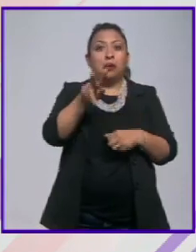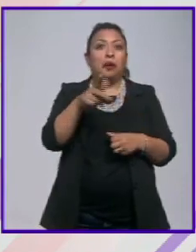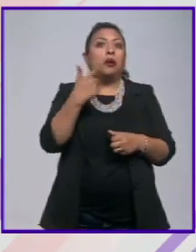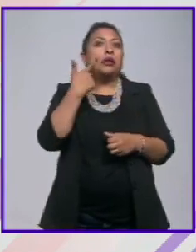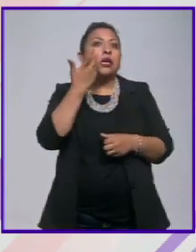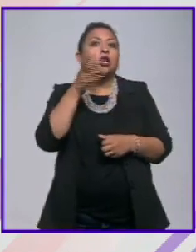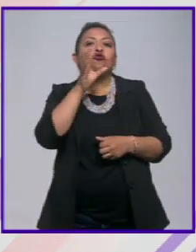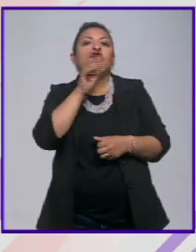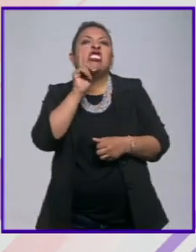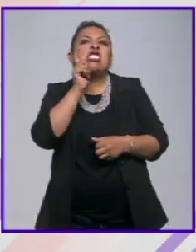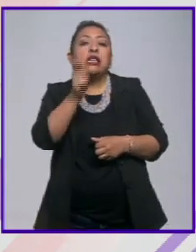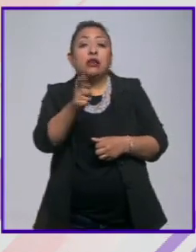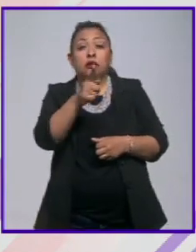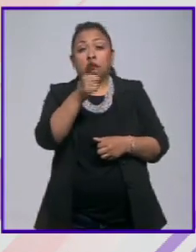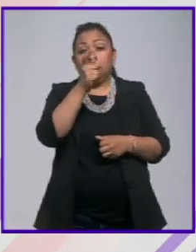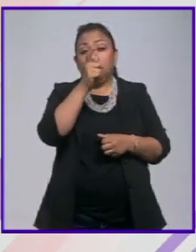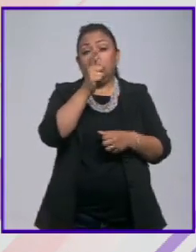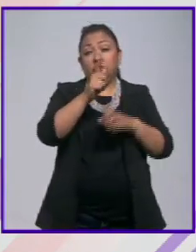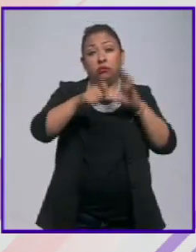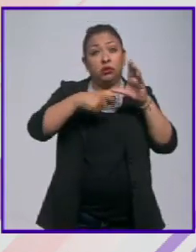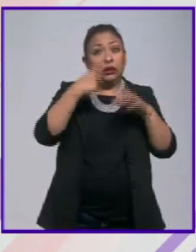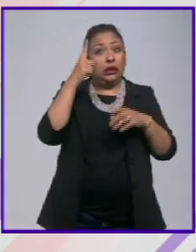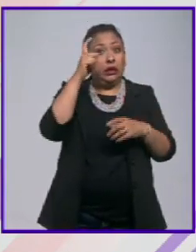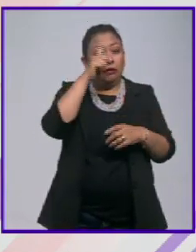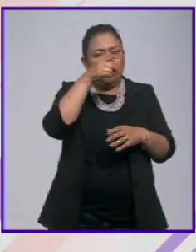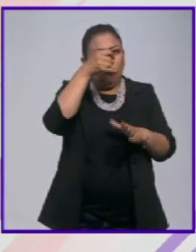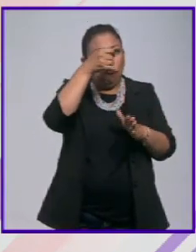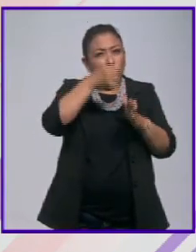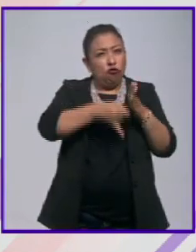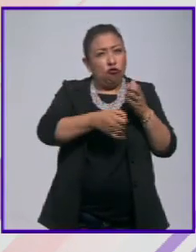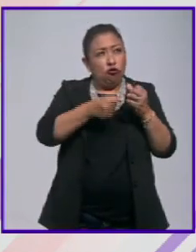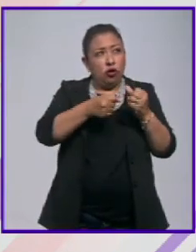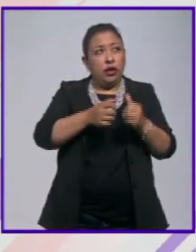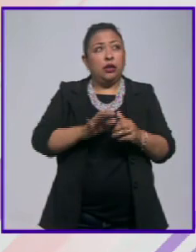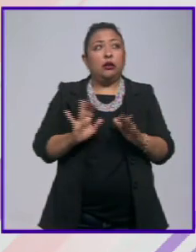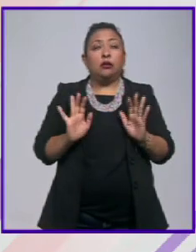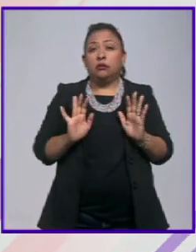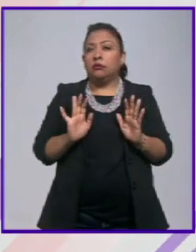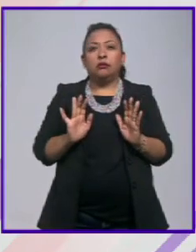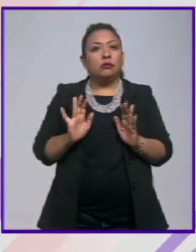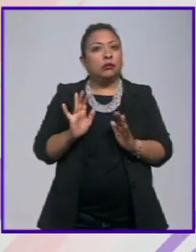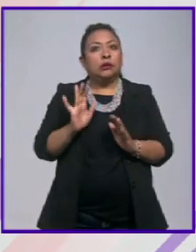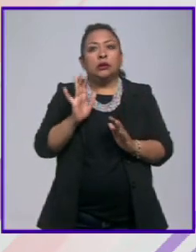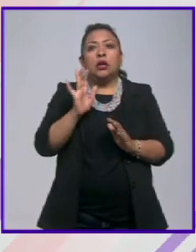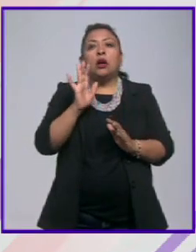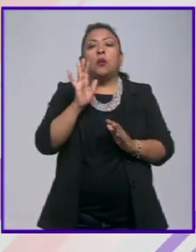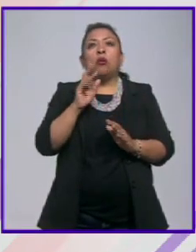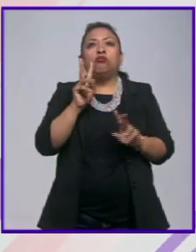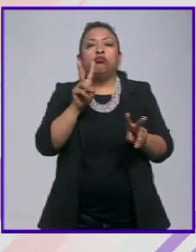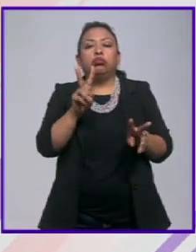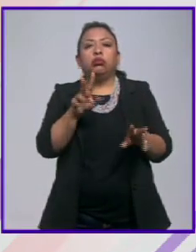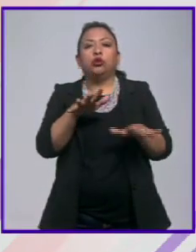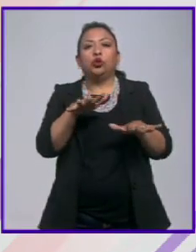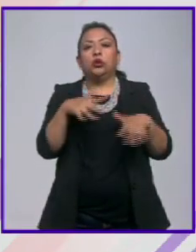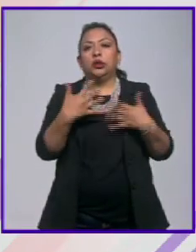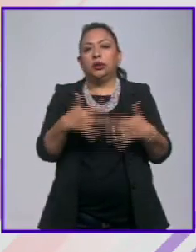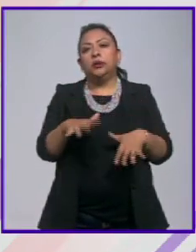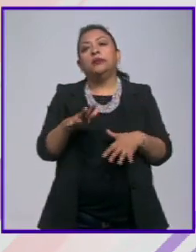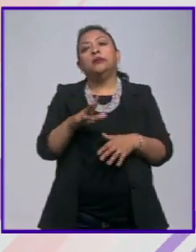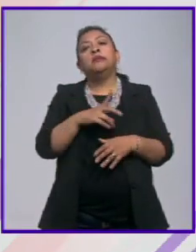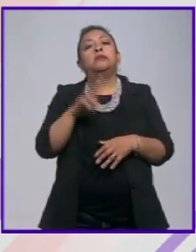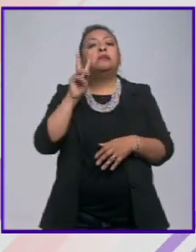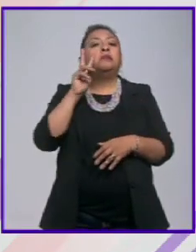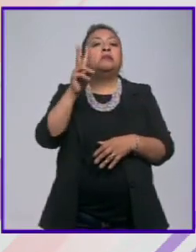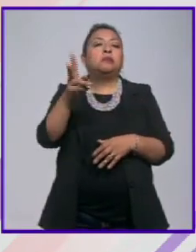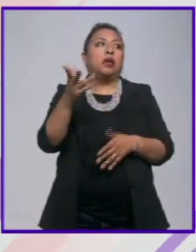mucha curiosidad porque es un autor complejo profundo que no te puede dejar impávido y bueno hay que